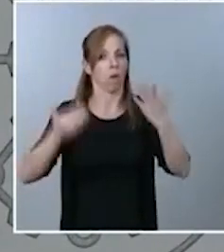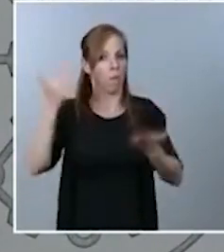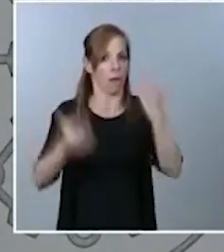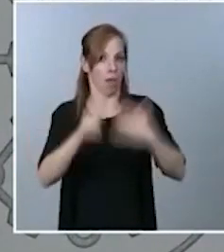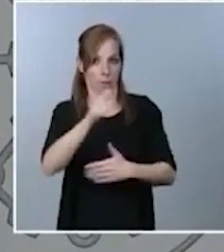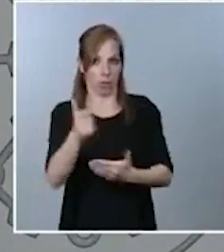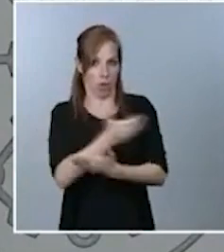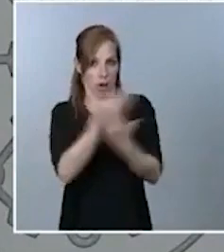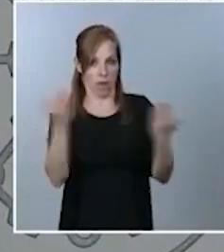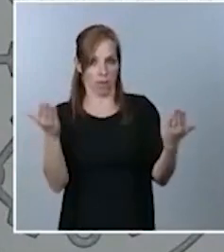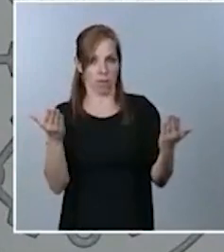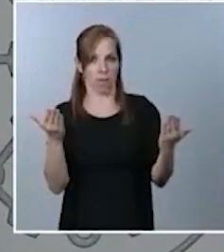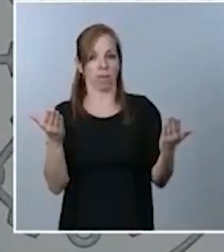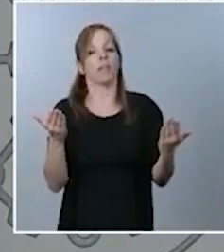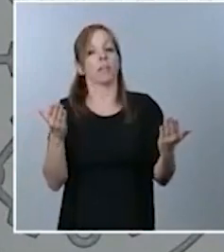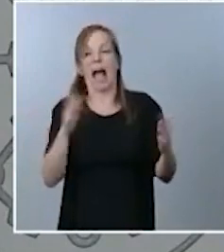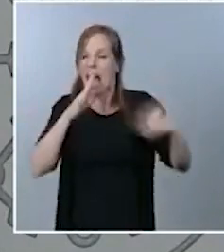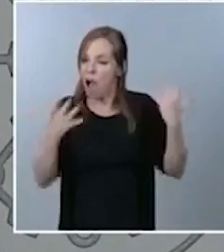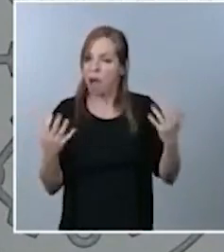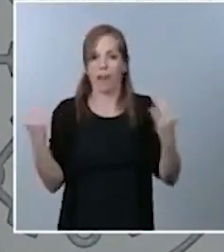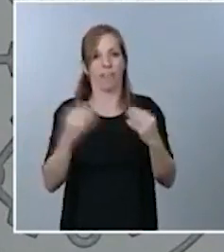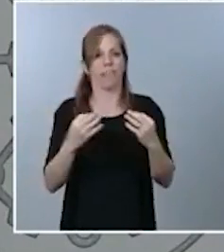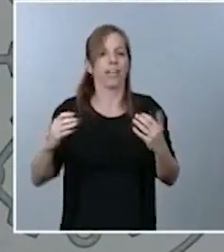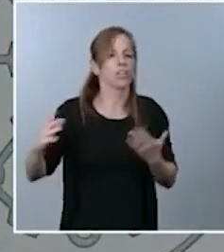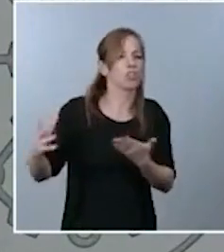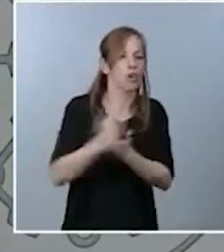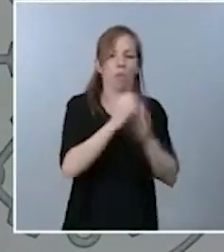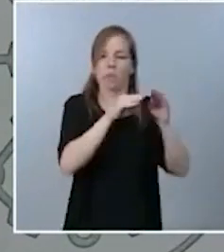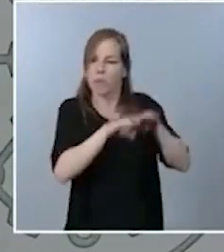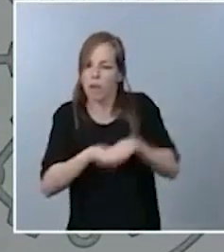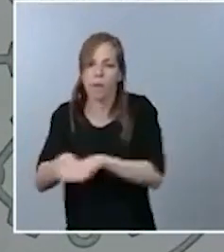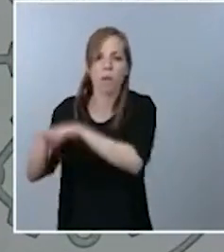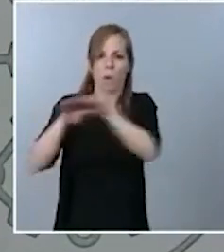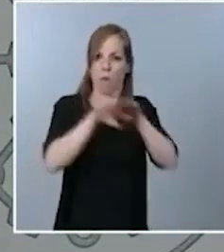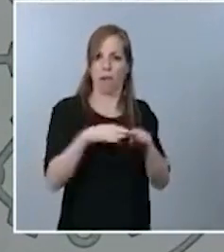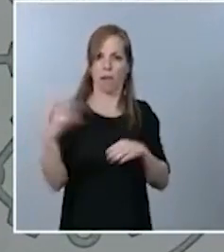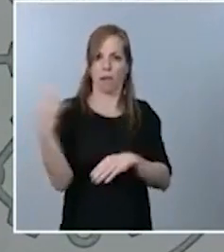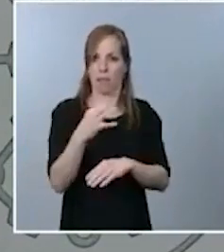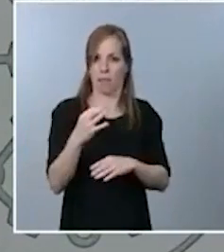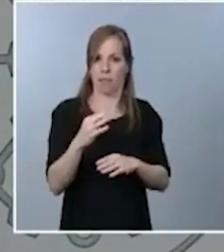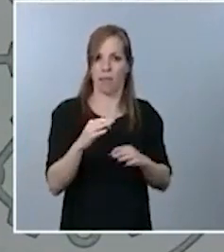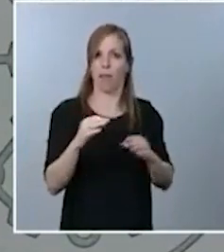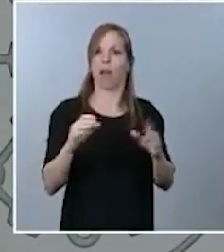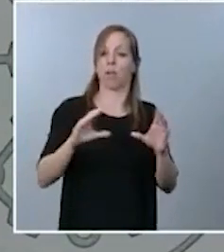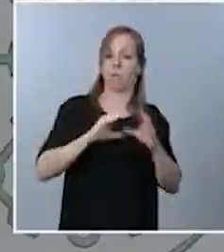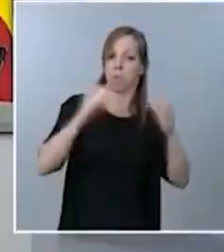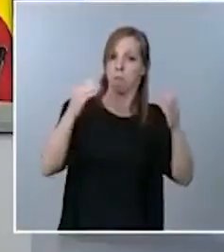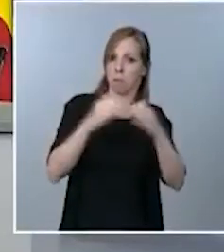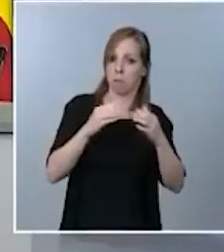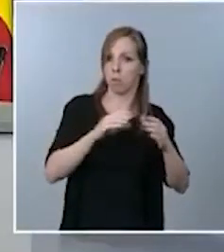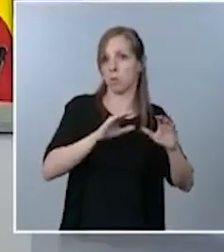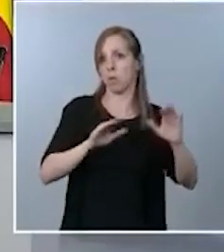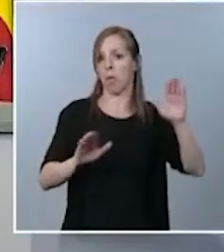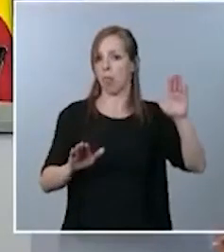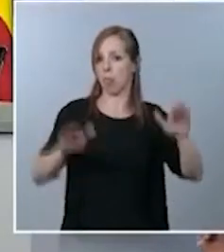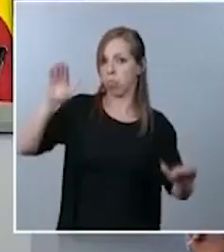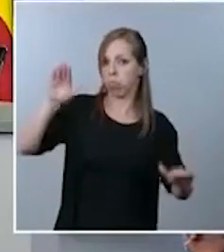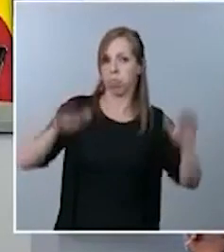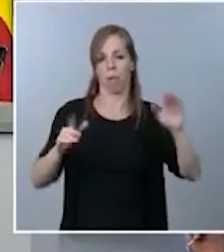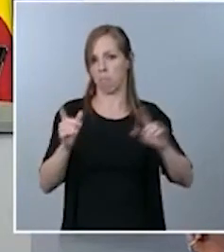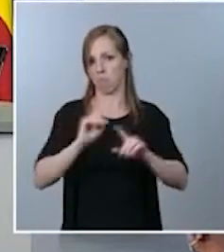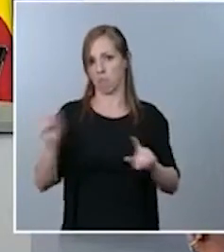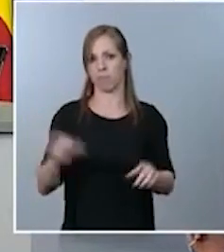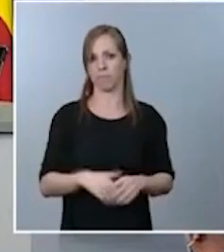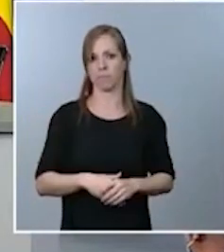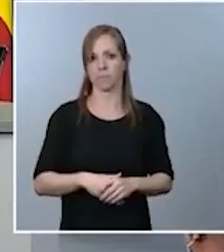avanzarla todas por igual y por tanto sin que una tenga que ser en detrimento de la otra. Aún un par de turnos de